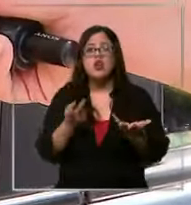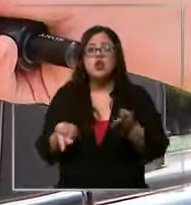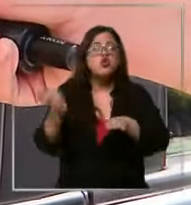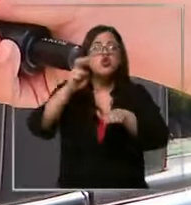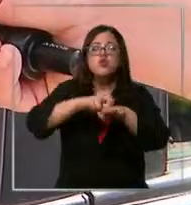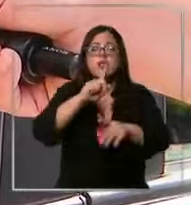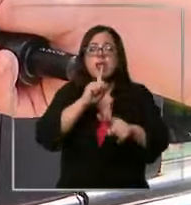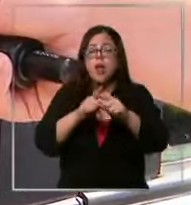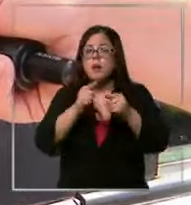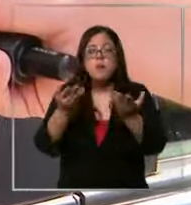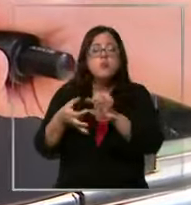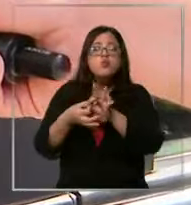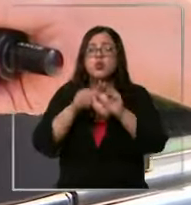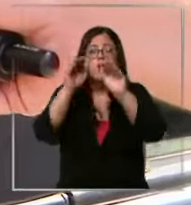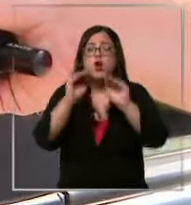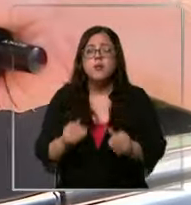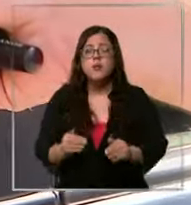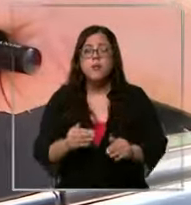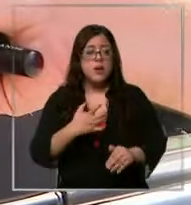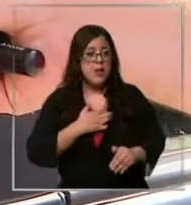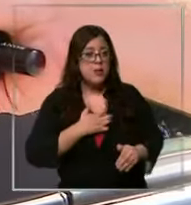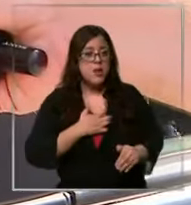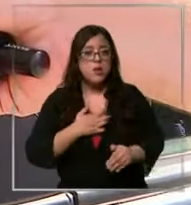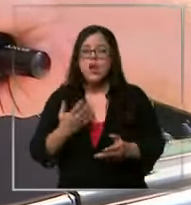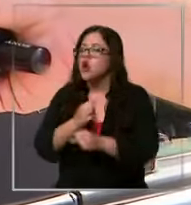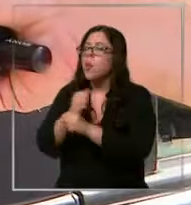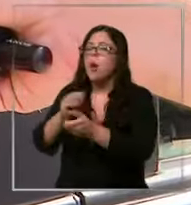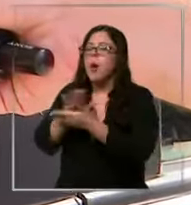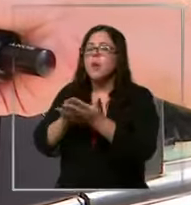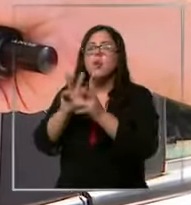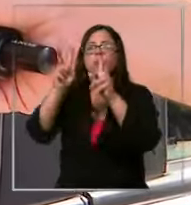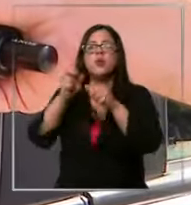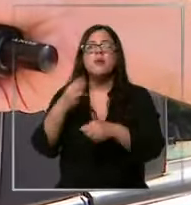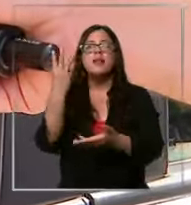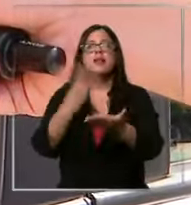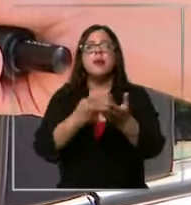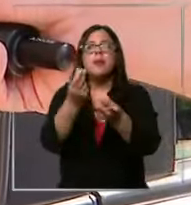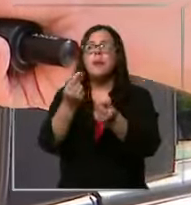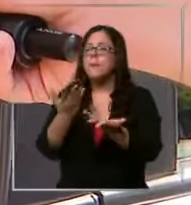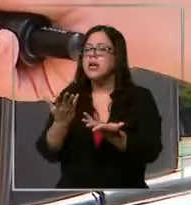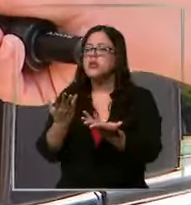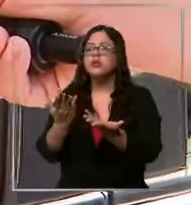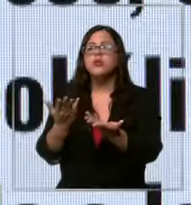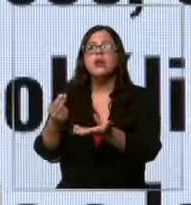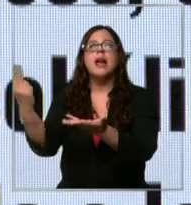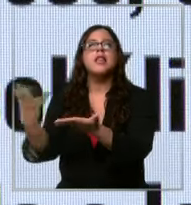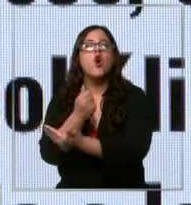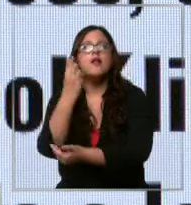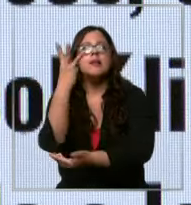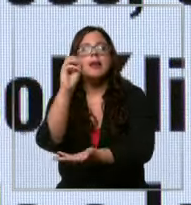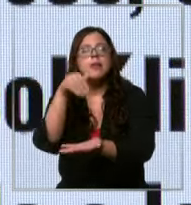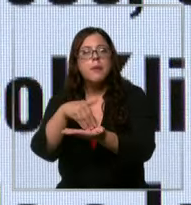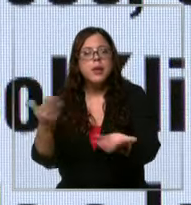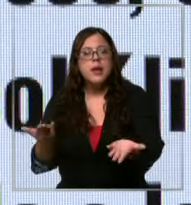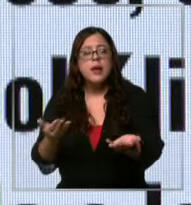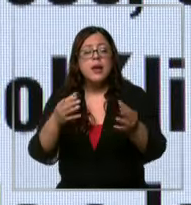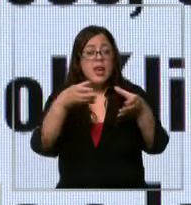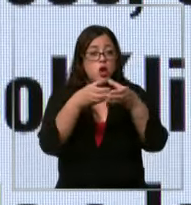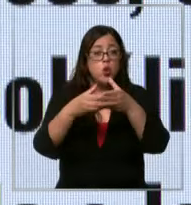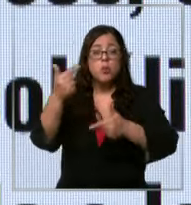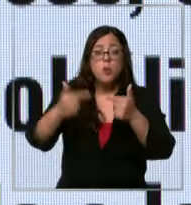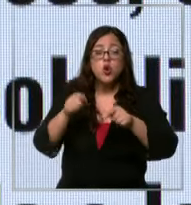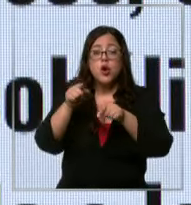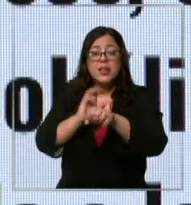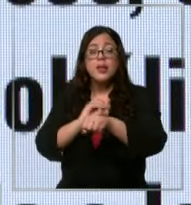lo mismo. Porque no puede ser que una carrera de 3.000 te cobren 30.000. En el mundo político, este tipo de